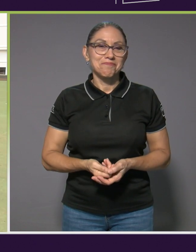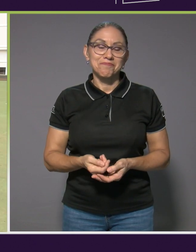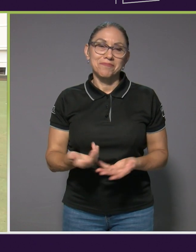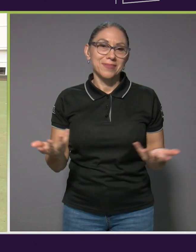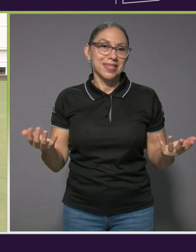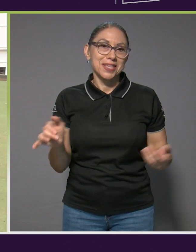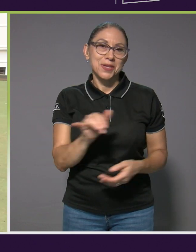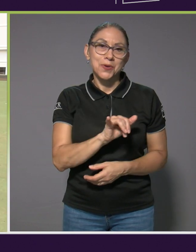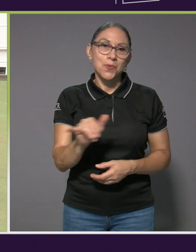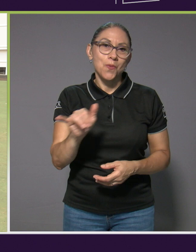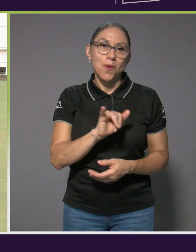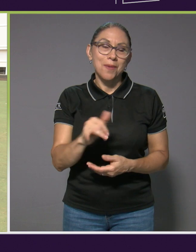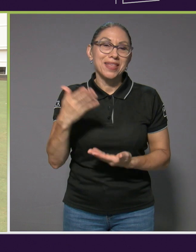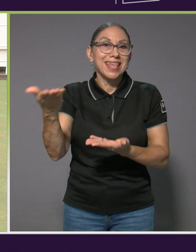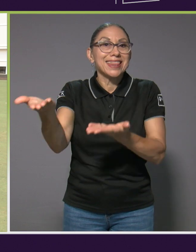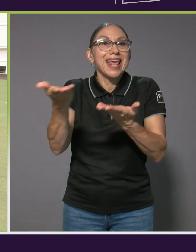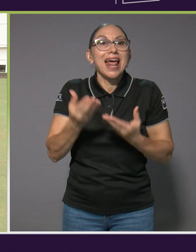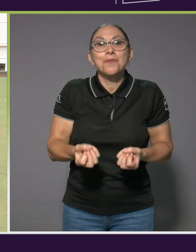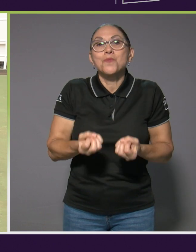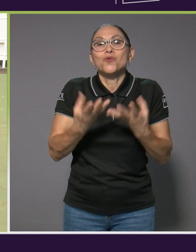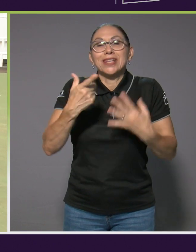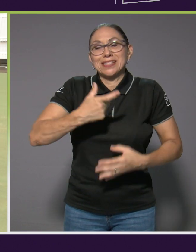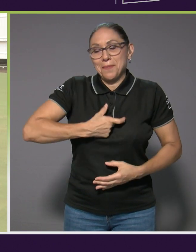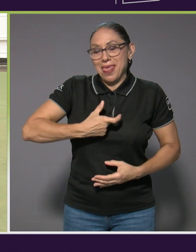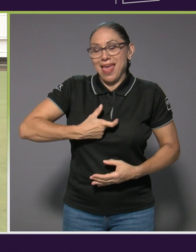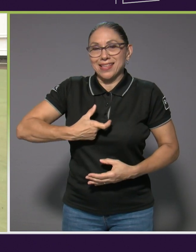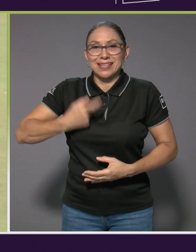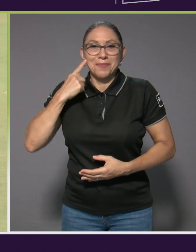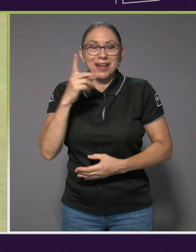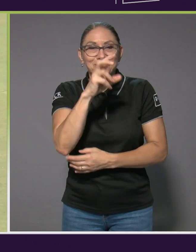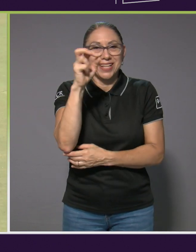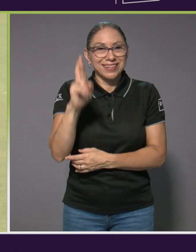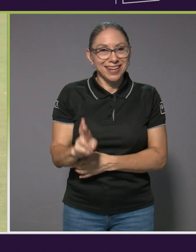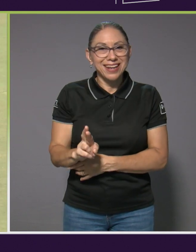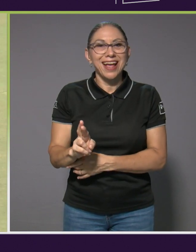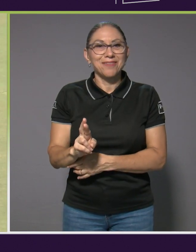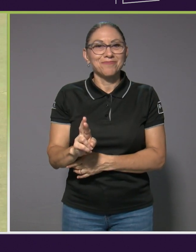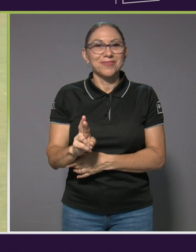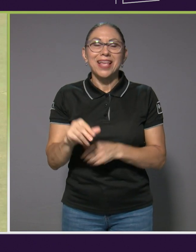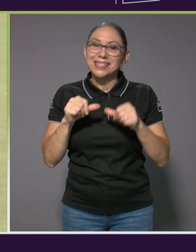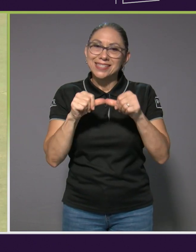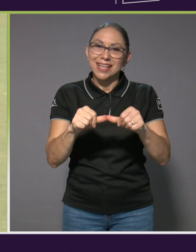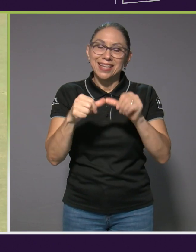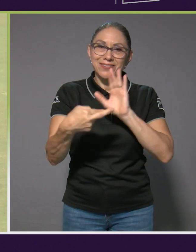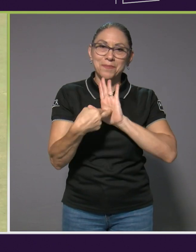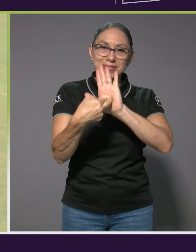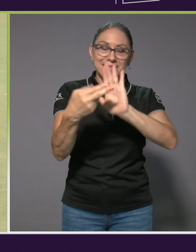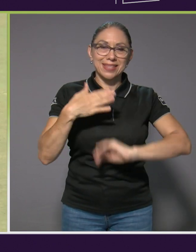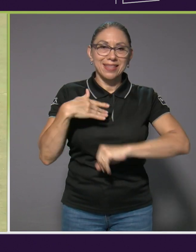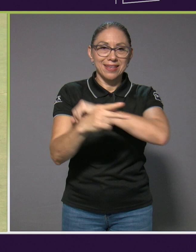traer muchas marcas para Costa Rica, seguir representando a país.